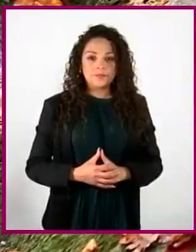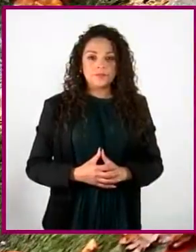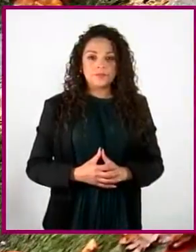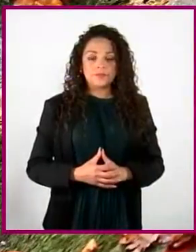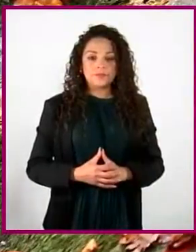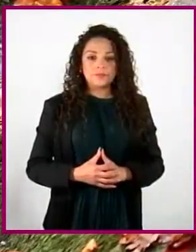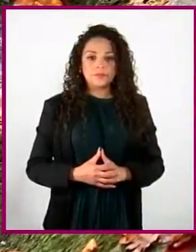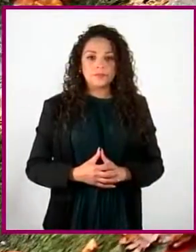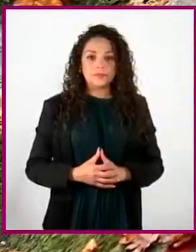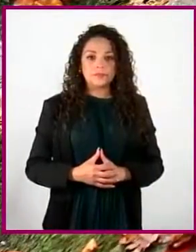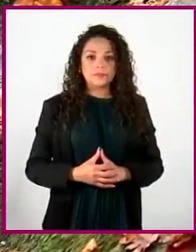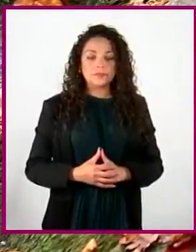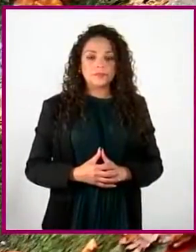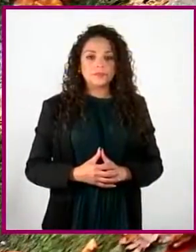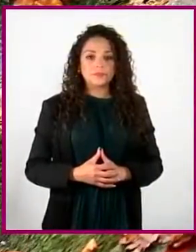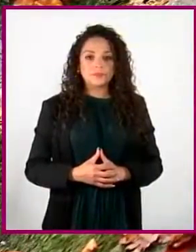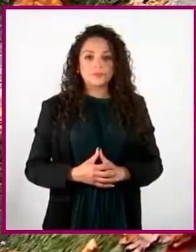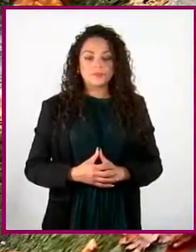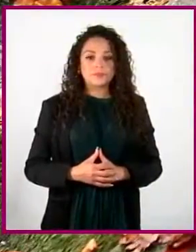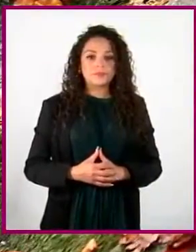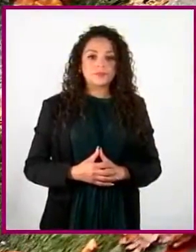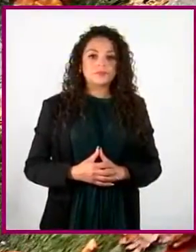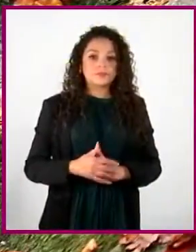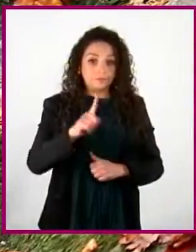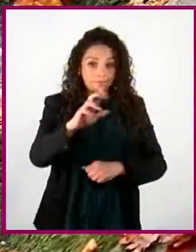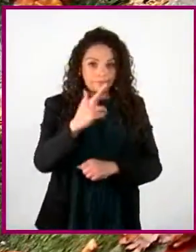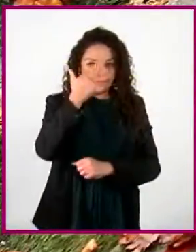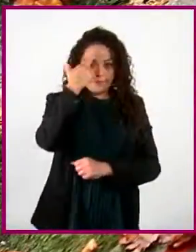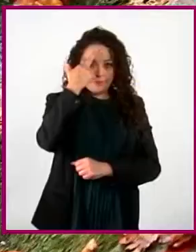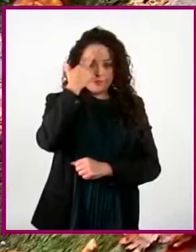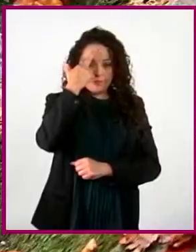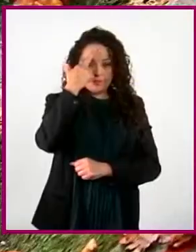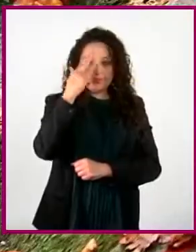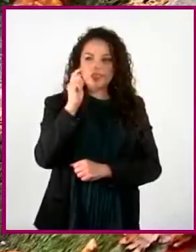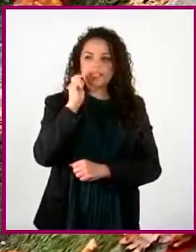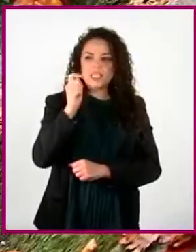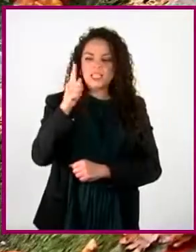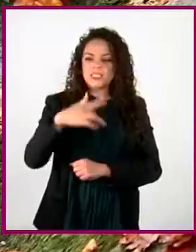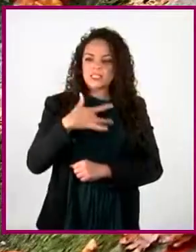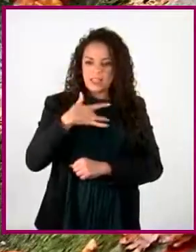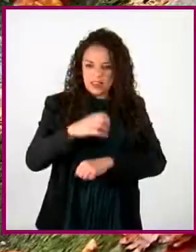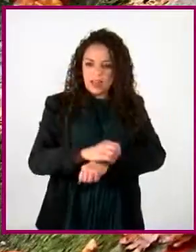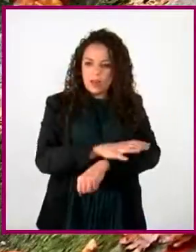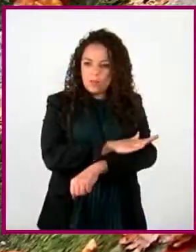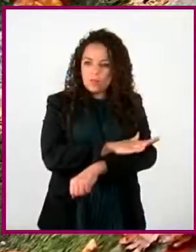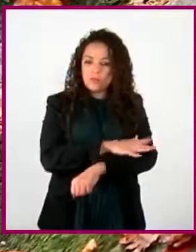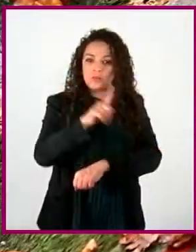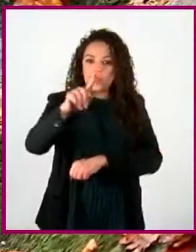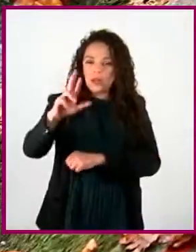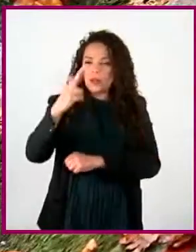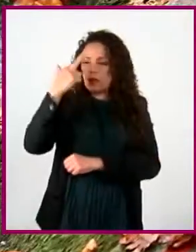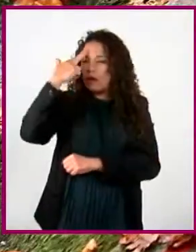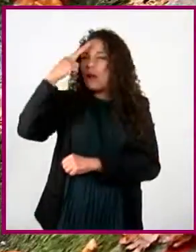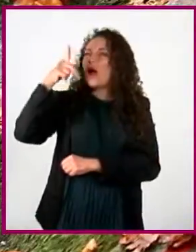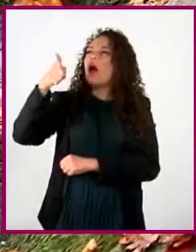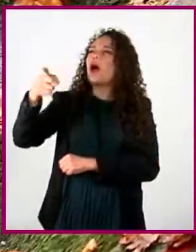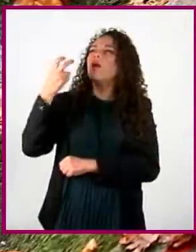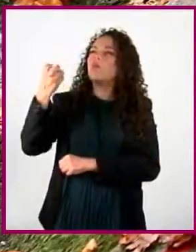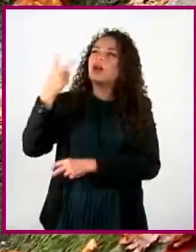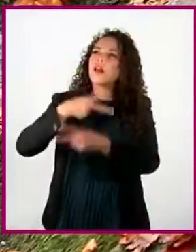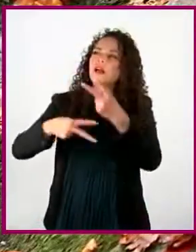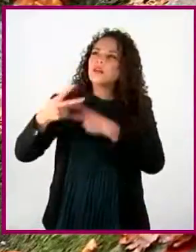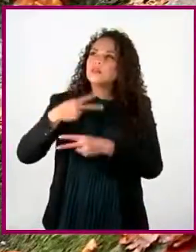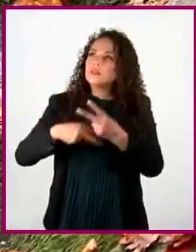Recuerda, si llega un pensamiento del suceso que provocó la emoción, o la emoción comienza a desbordarse, debes